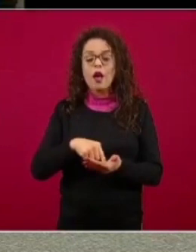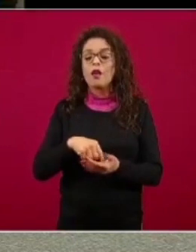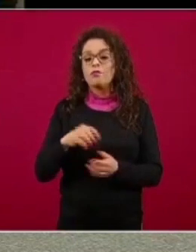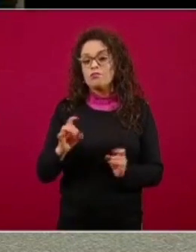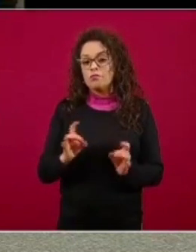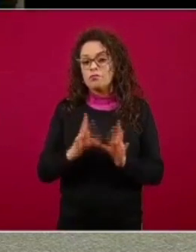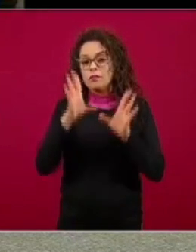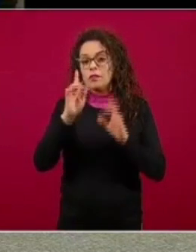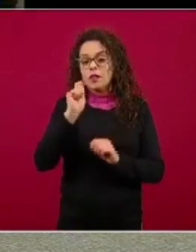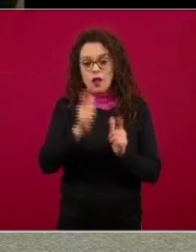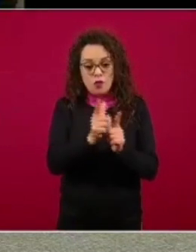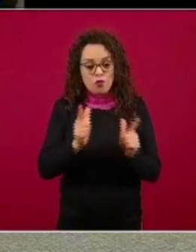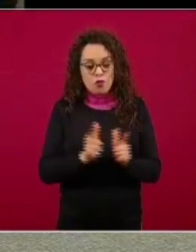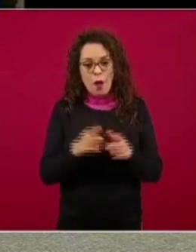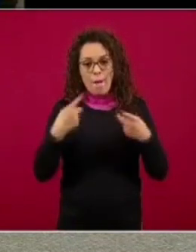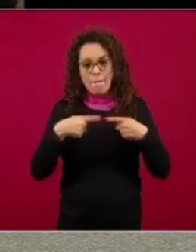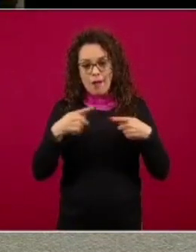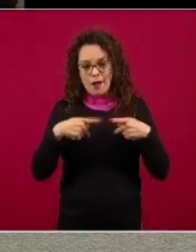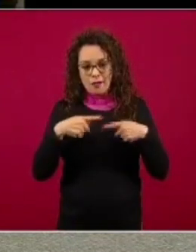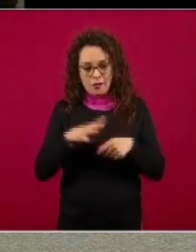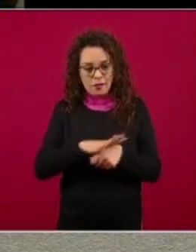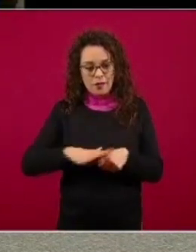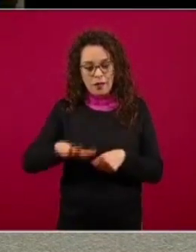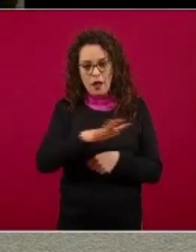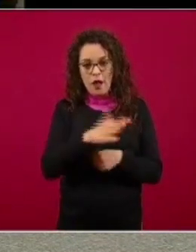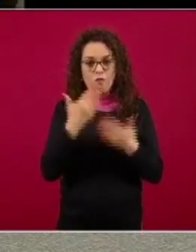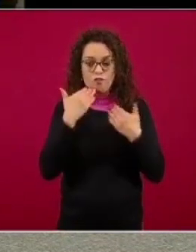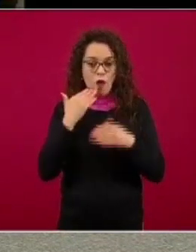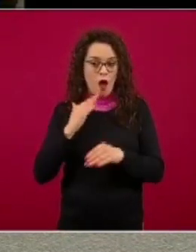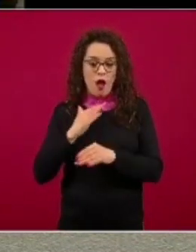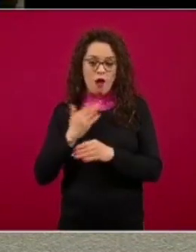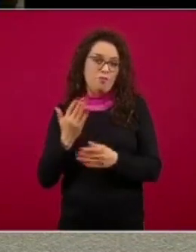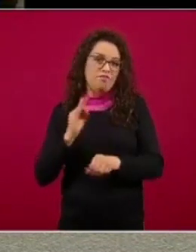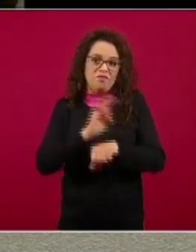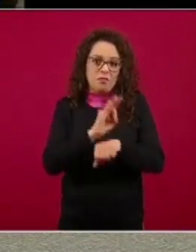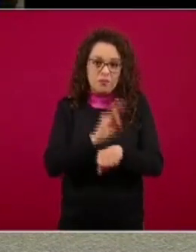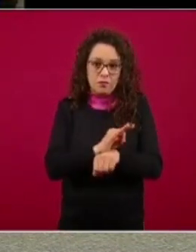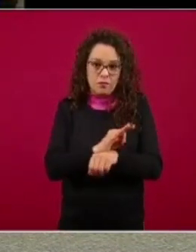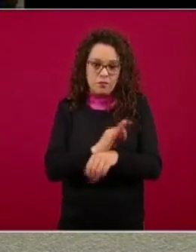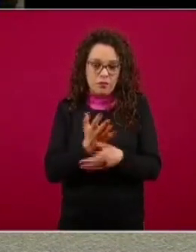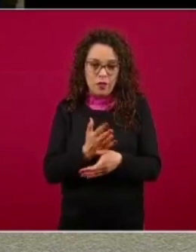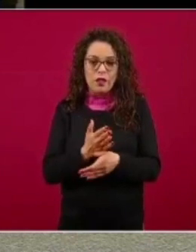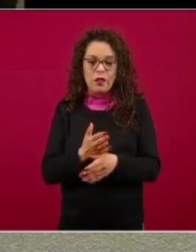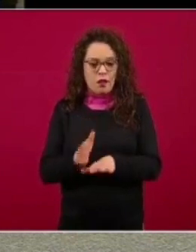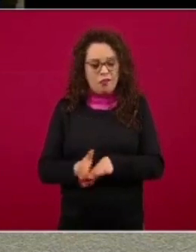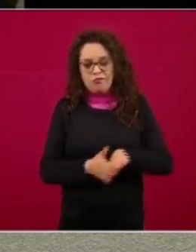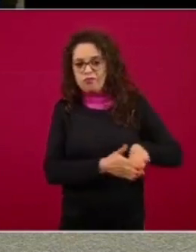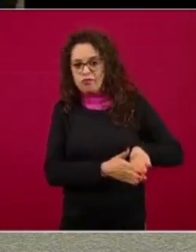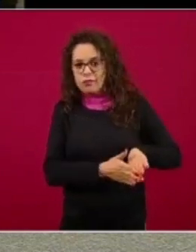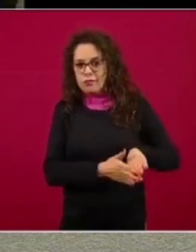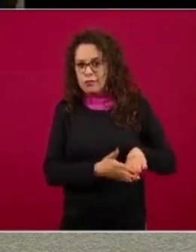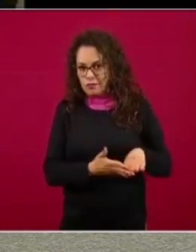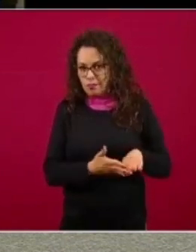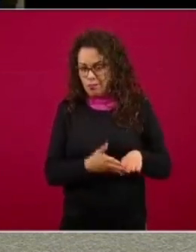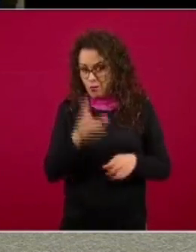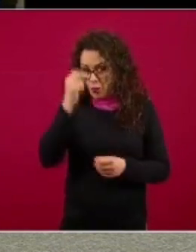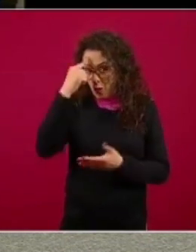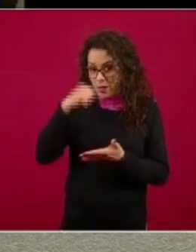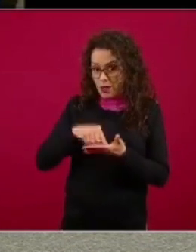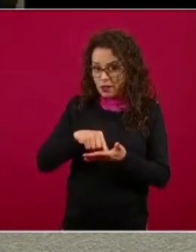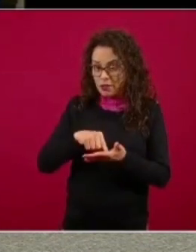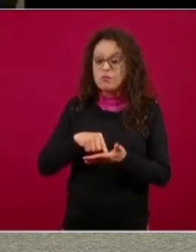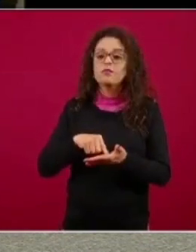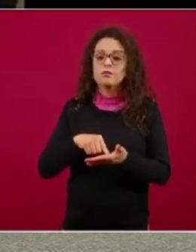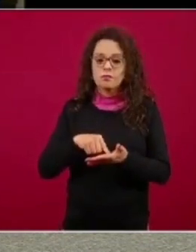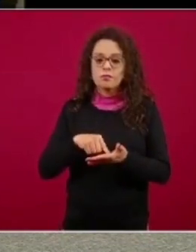población con cierta vulnerabilidad esa sería la primera por favor qué les han comentado de los mexicanos en Estados Unidos